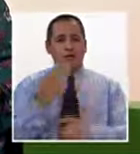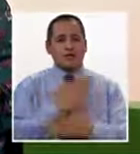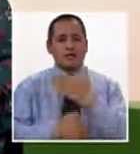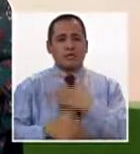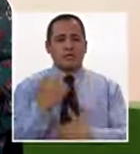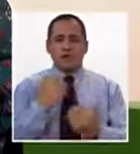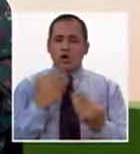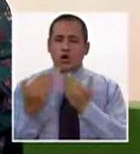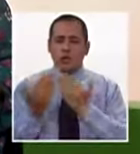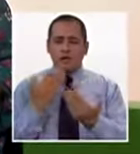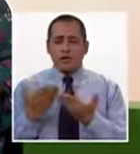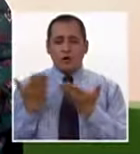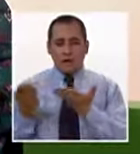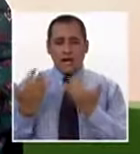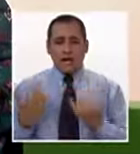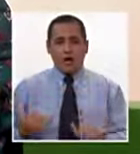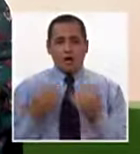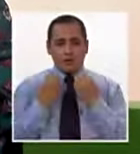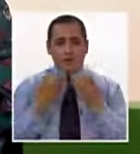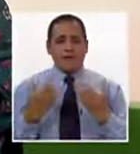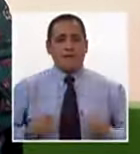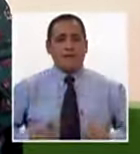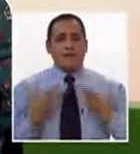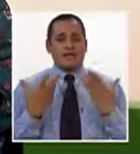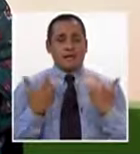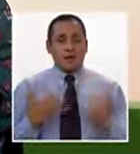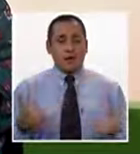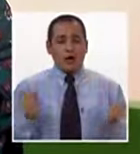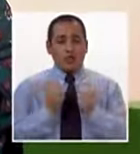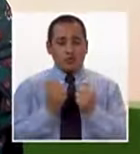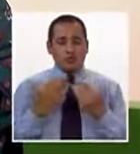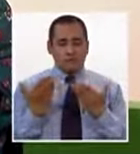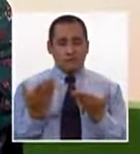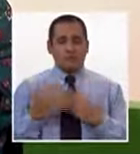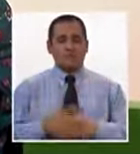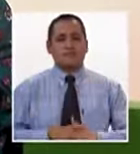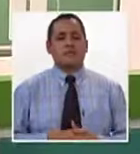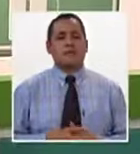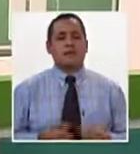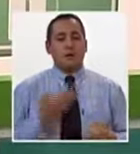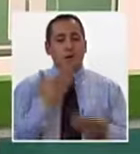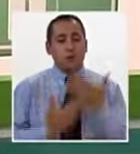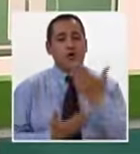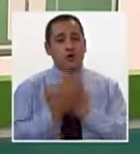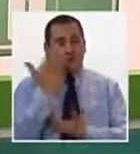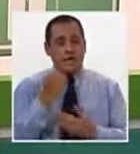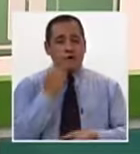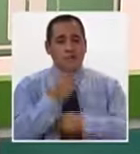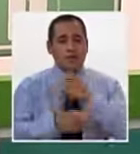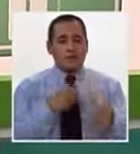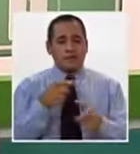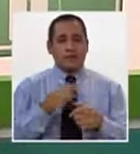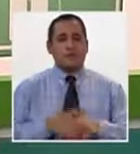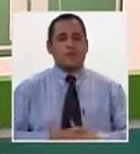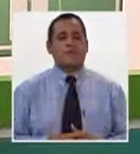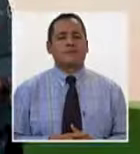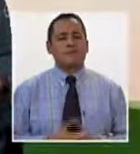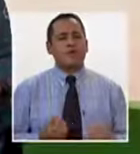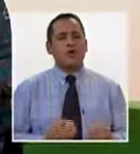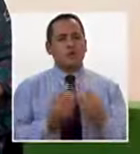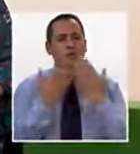discapacidad. Vamos a conversar con él en este momento y estamos muy felices de tenerte aquí en el estudio, Wilfredo. Muy buenos días a todos los televidentes.